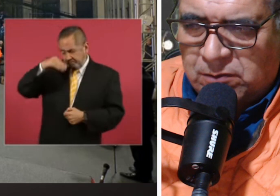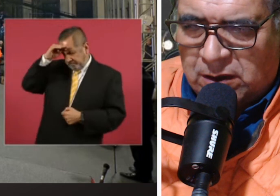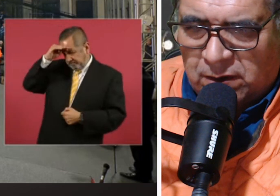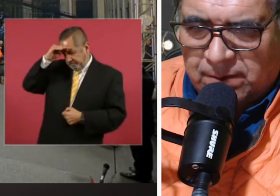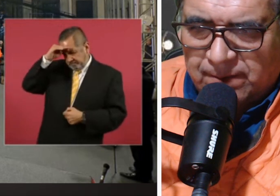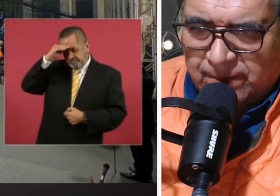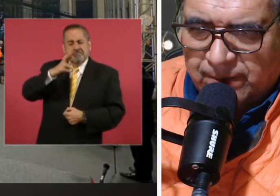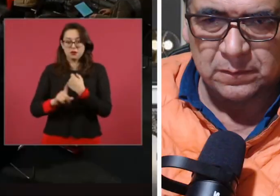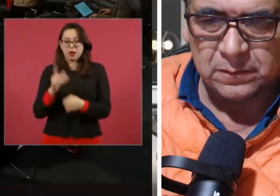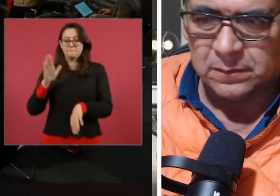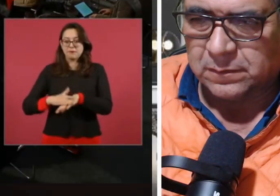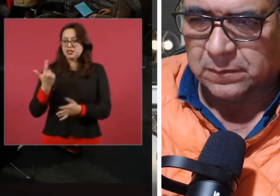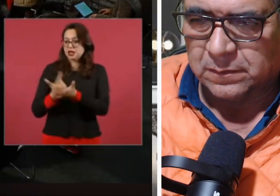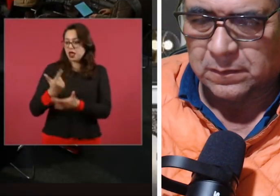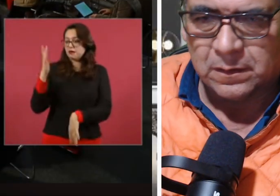López Obrador.